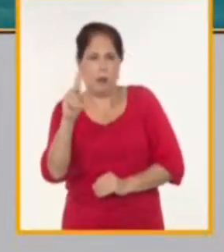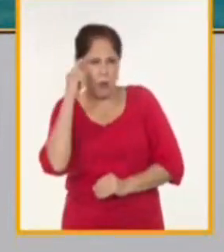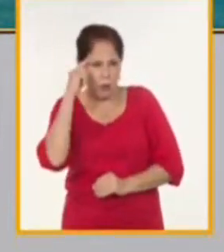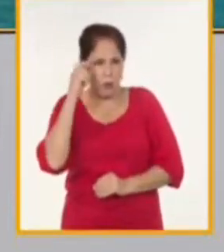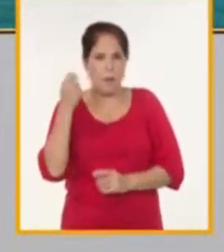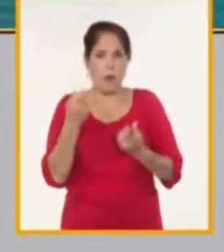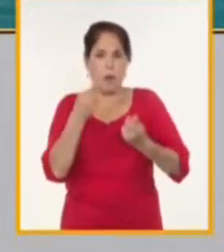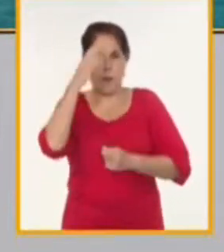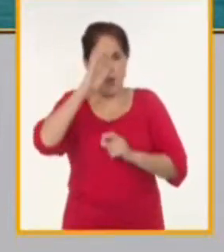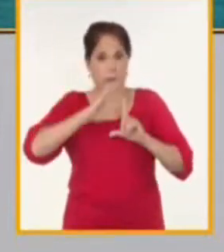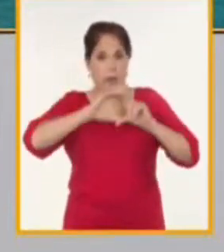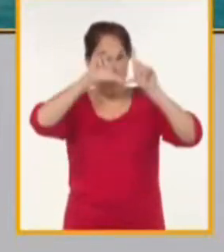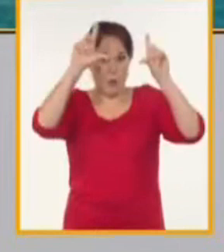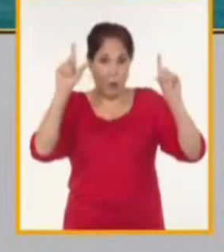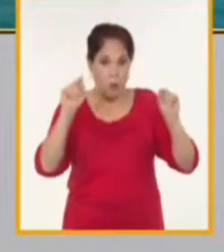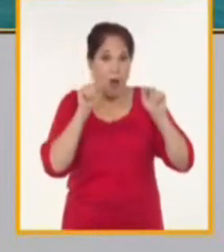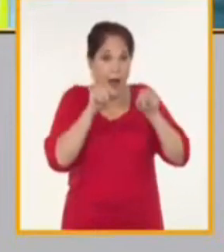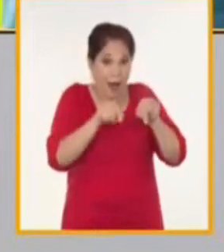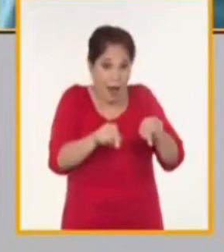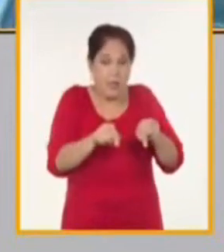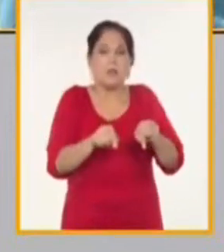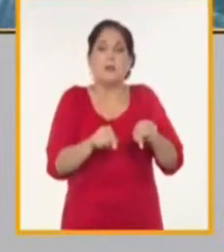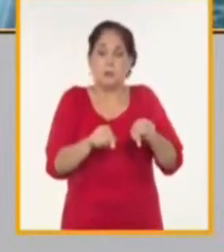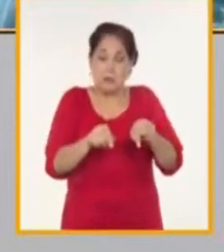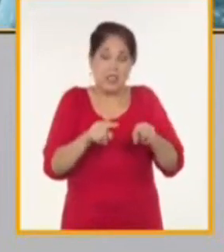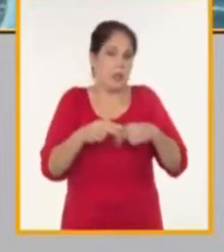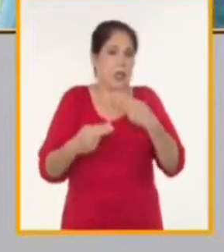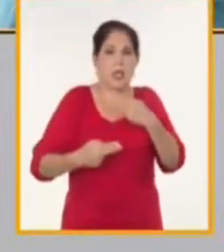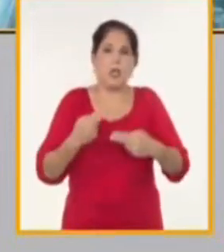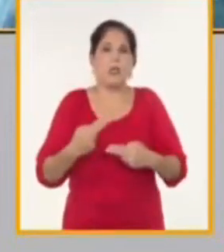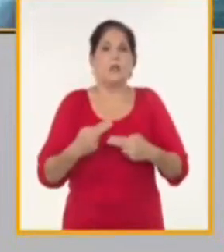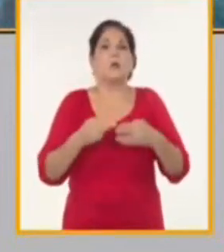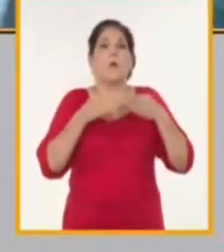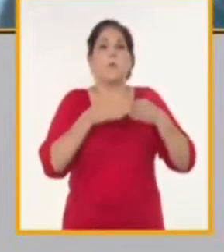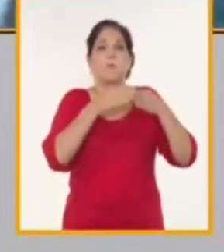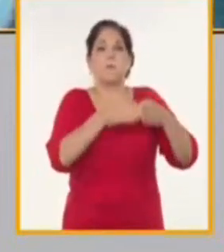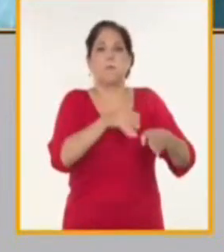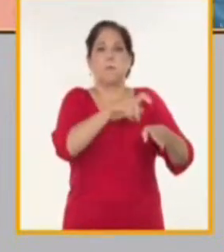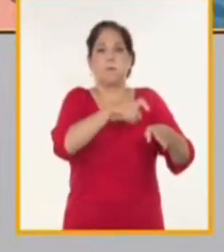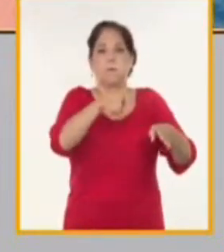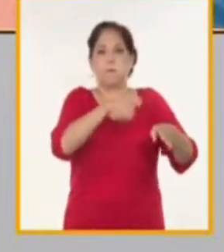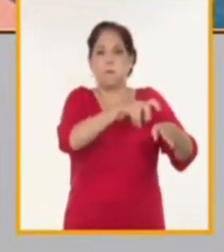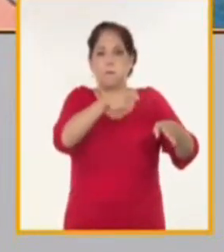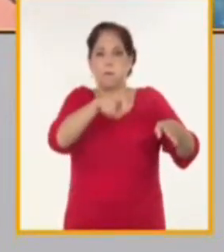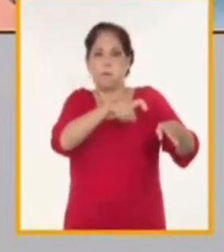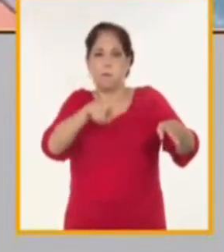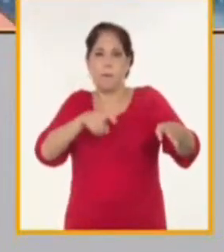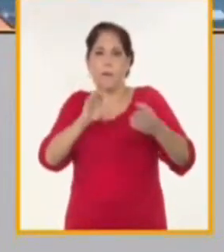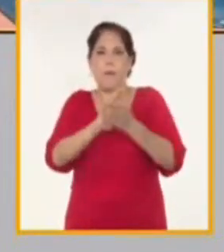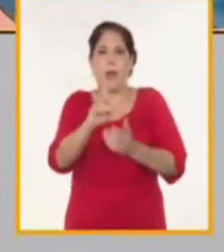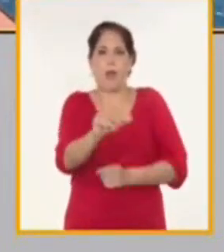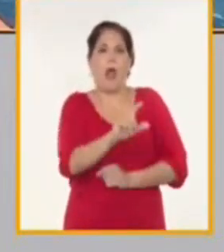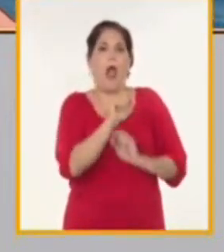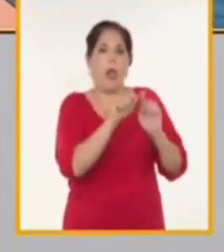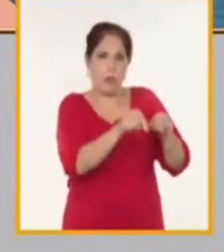economía cubana y en ese entorno tuvo que operar la terminal de contenedores Mariel que ya